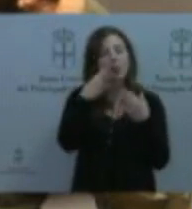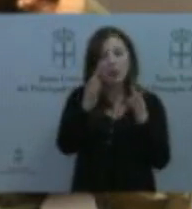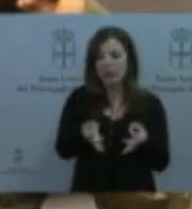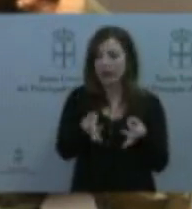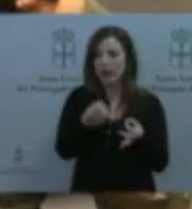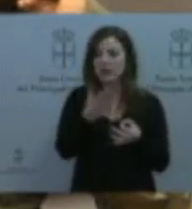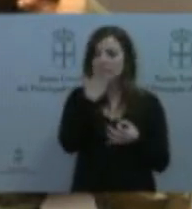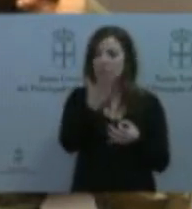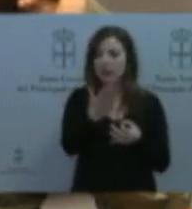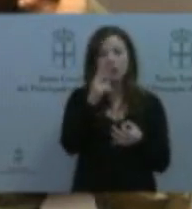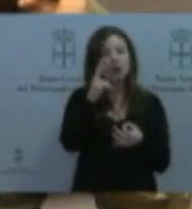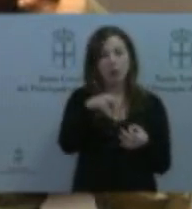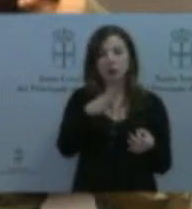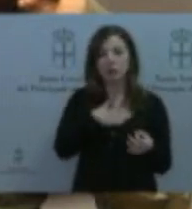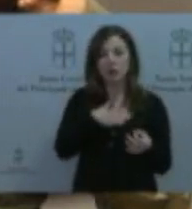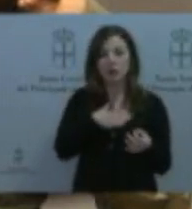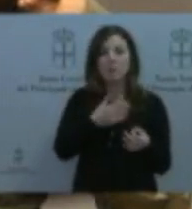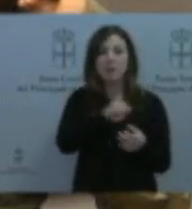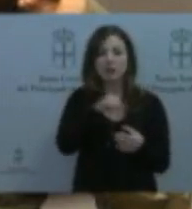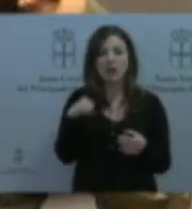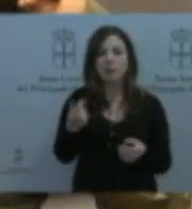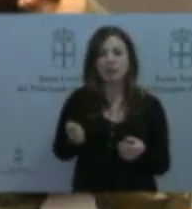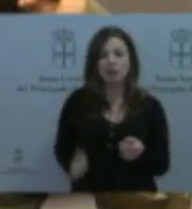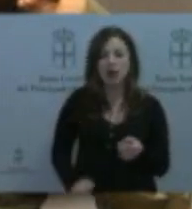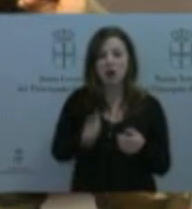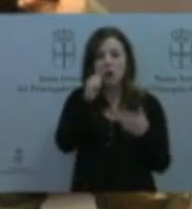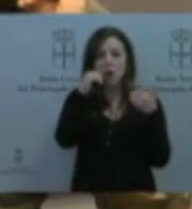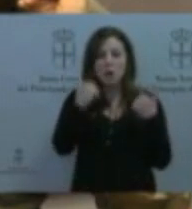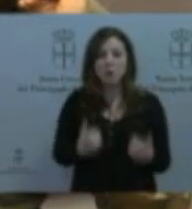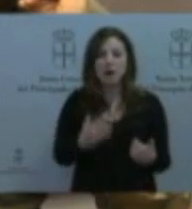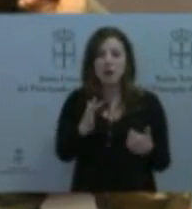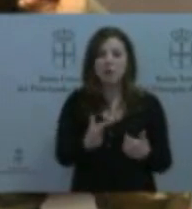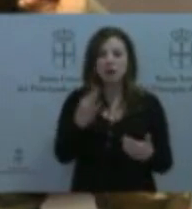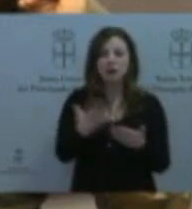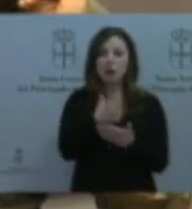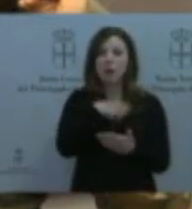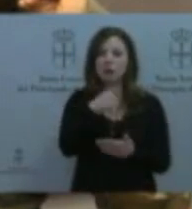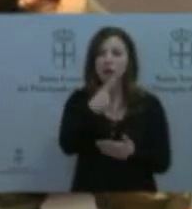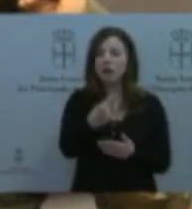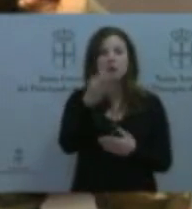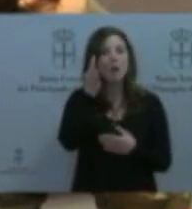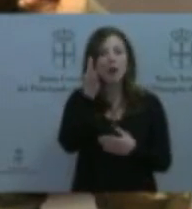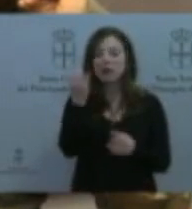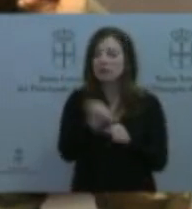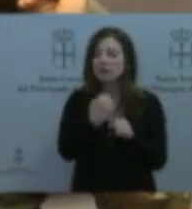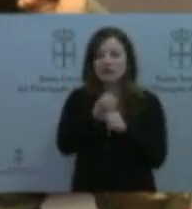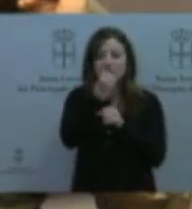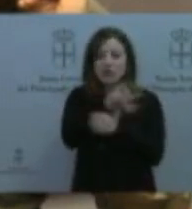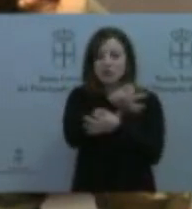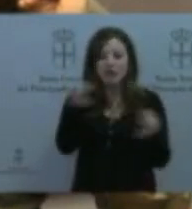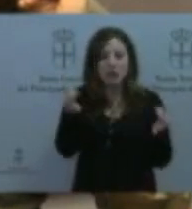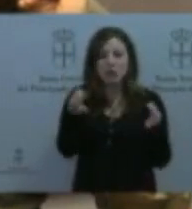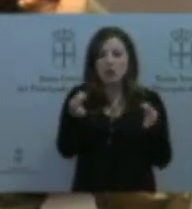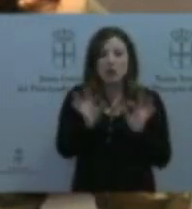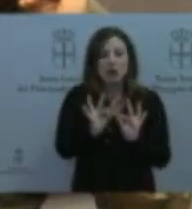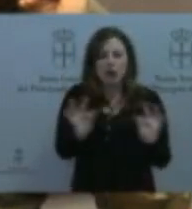profesional, humano y todo lo que se pueda decir, una mujer impecable en su trabajo, cordial, diligente, leal, honesta,